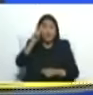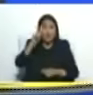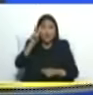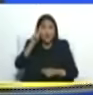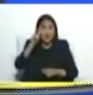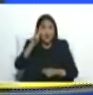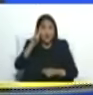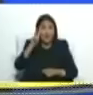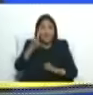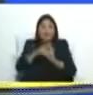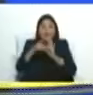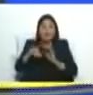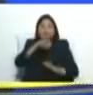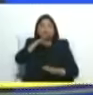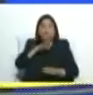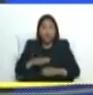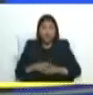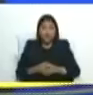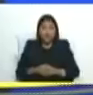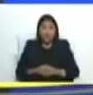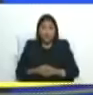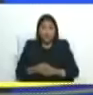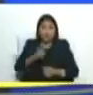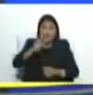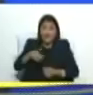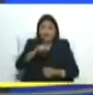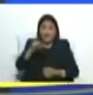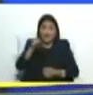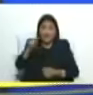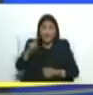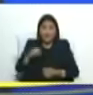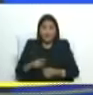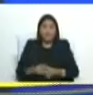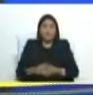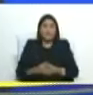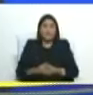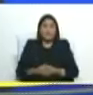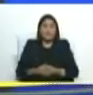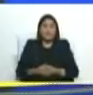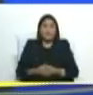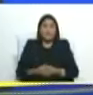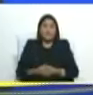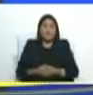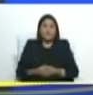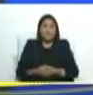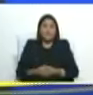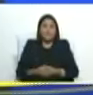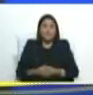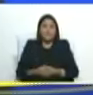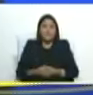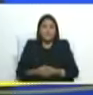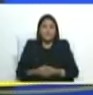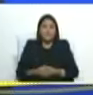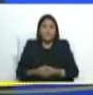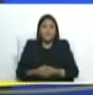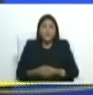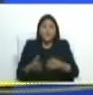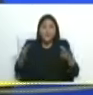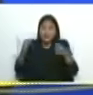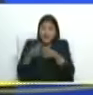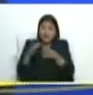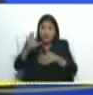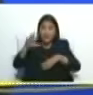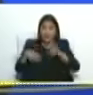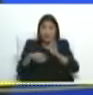Venezuela por sus derechos históricos sobre la Guayana Esequiba creo que ha recogido en la reunión del 14 de